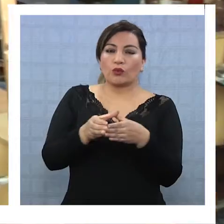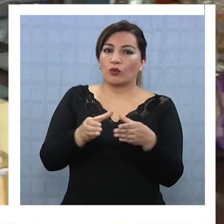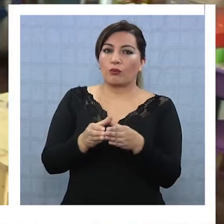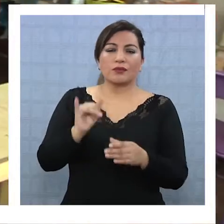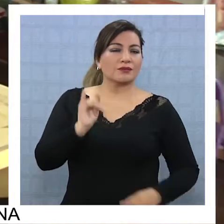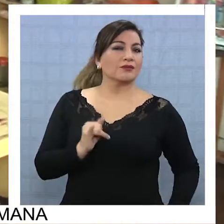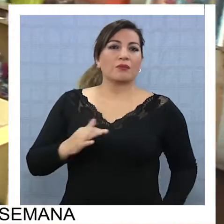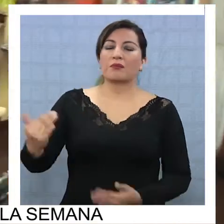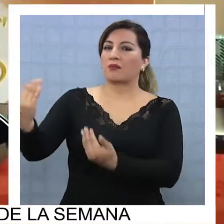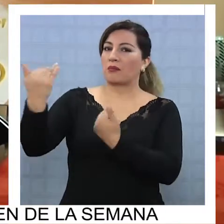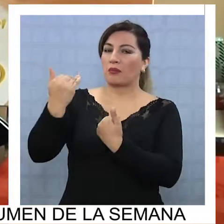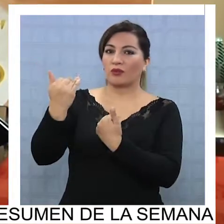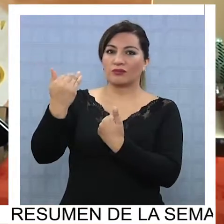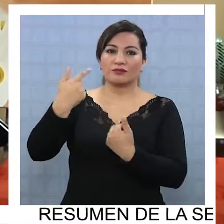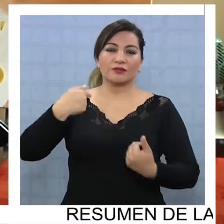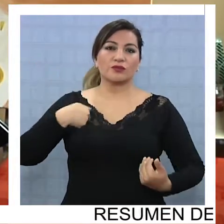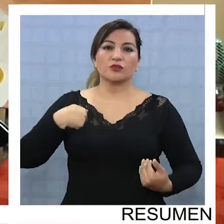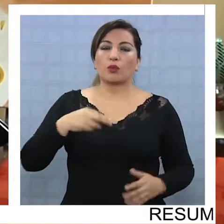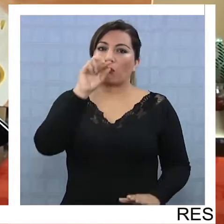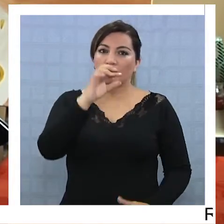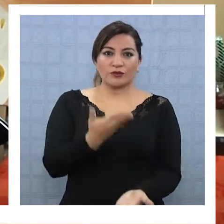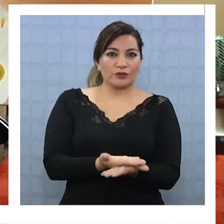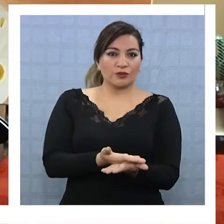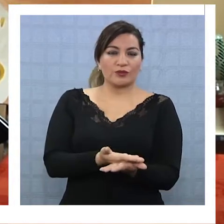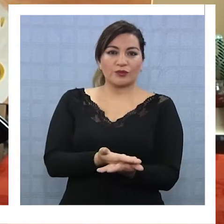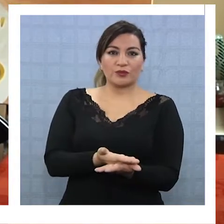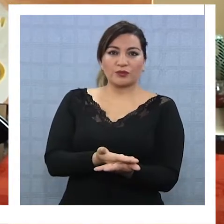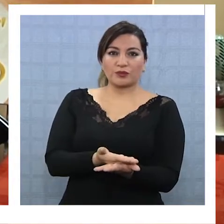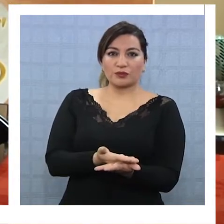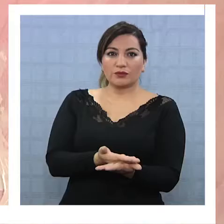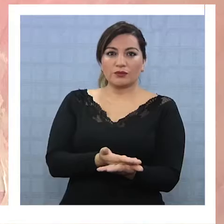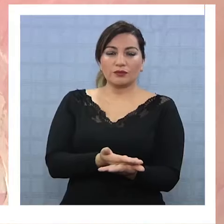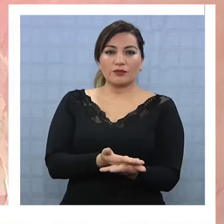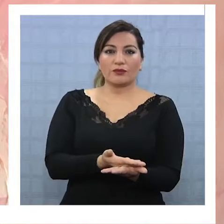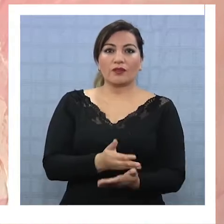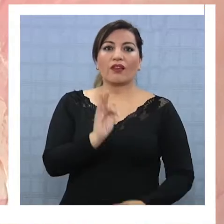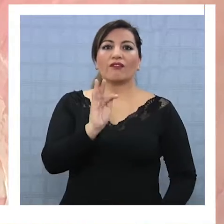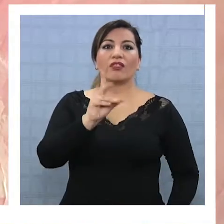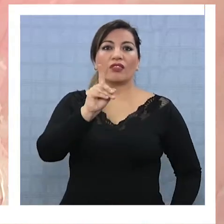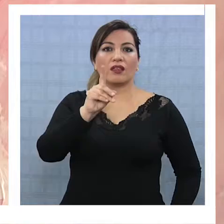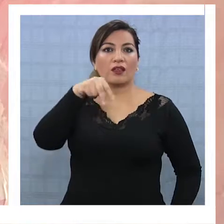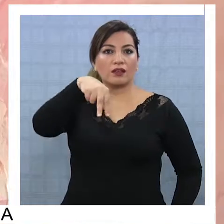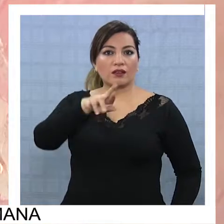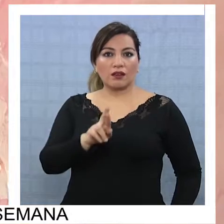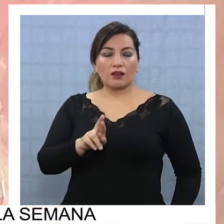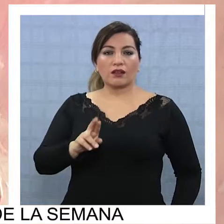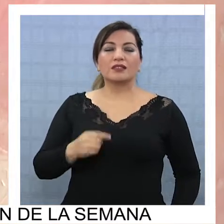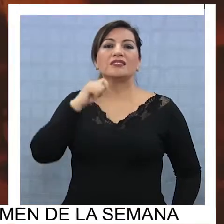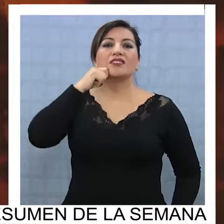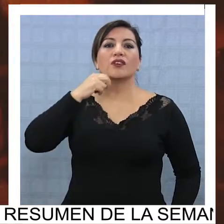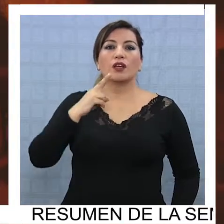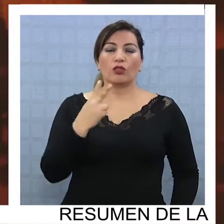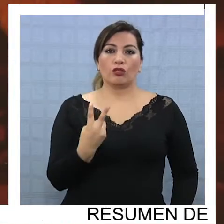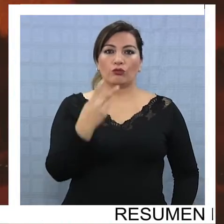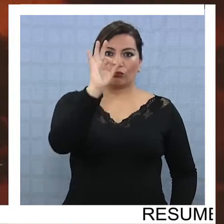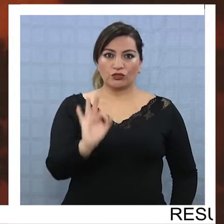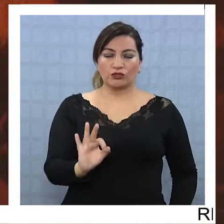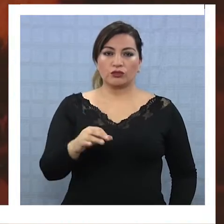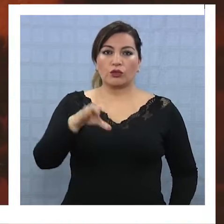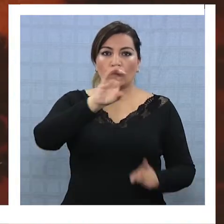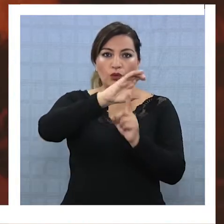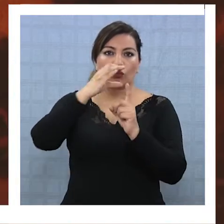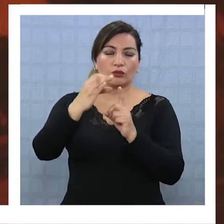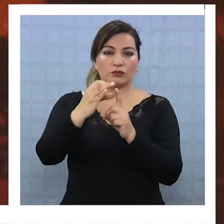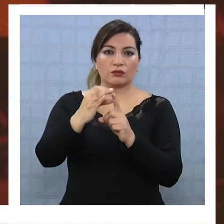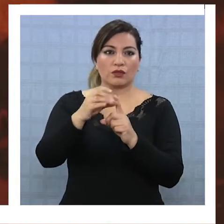auspiciado para poder postular al FNDR que es el 2% cultural y el